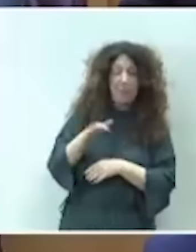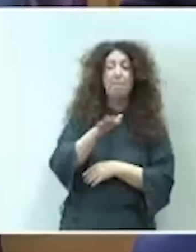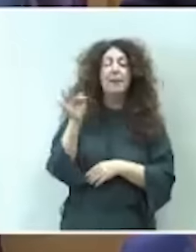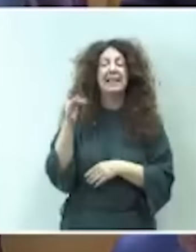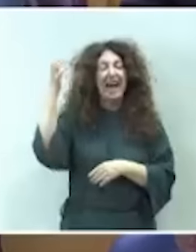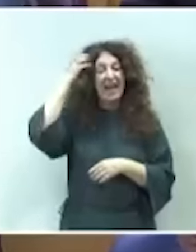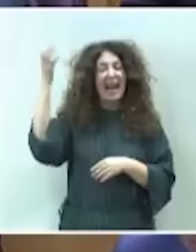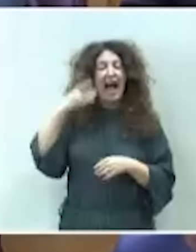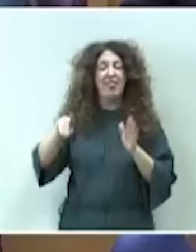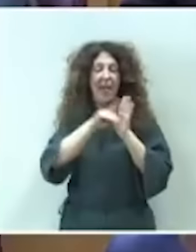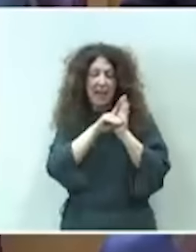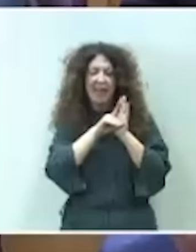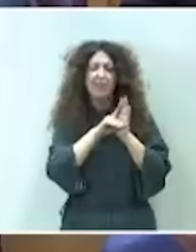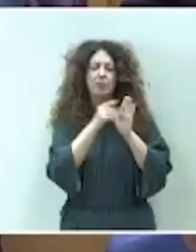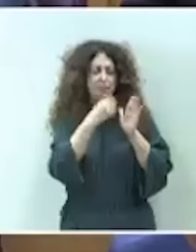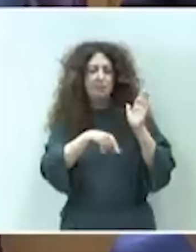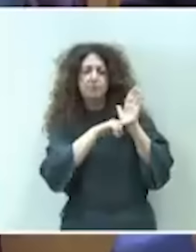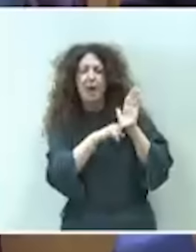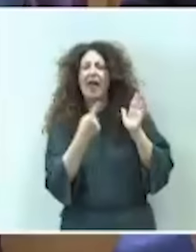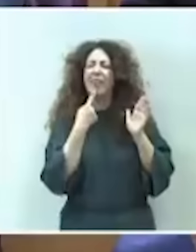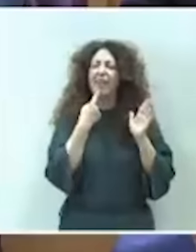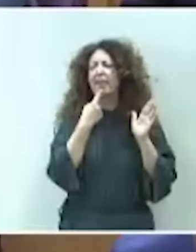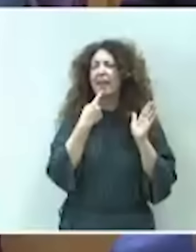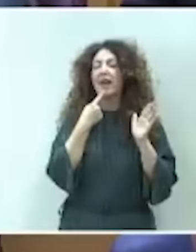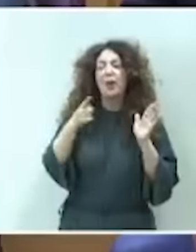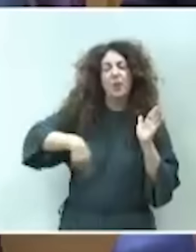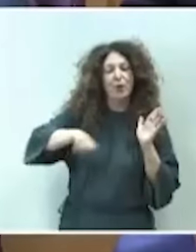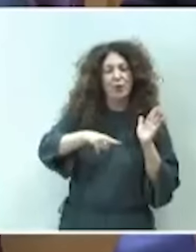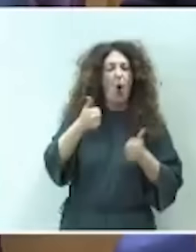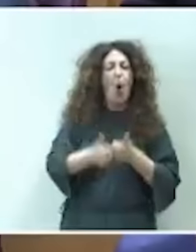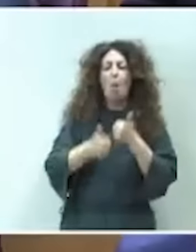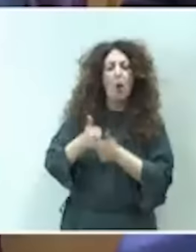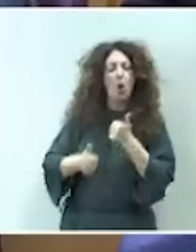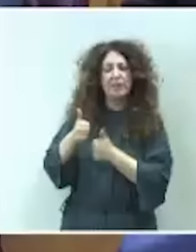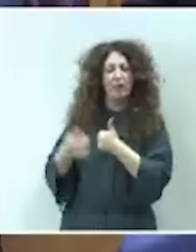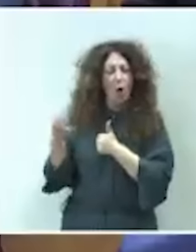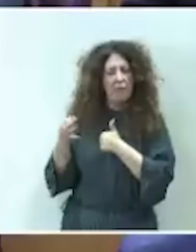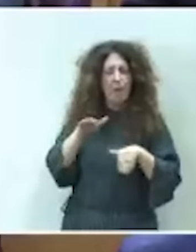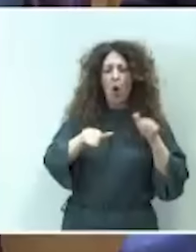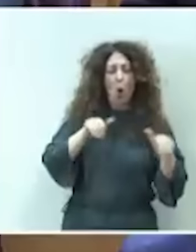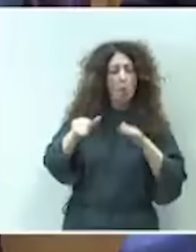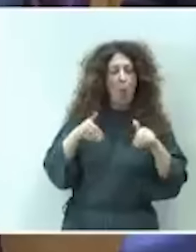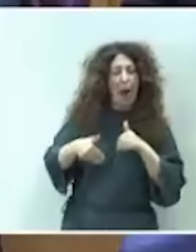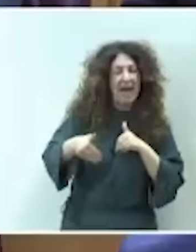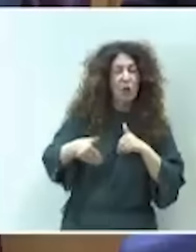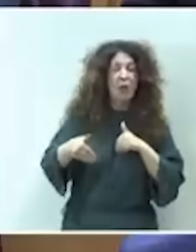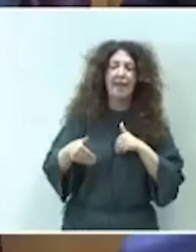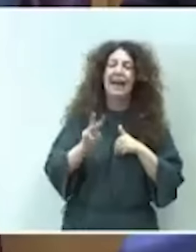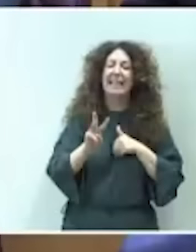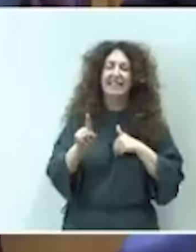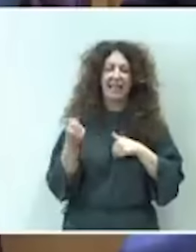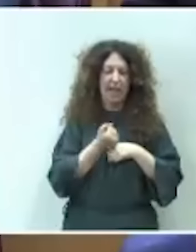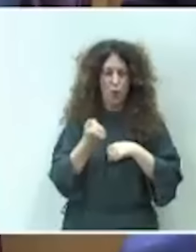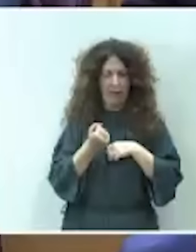en el decreto, en la que se comprometían o se obligaban ustedes a sacar estas oposiciones todas las convocatorias a 31 de diciembre y, además,